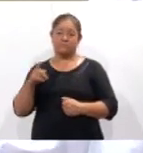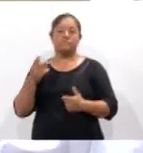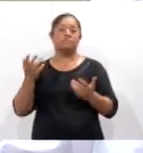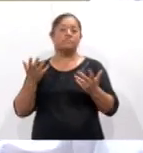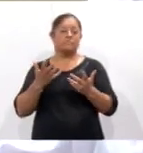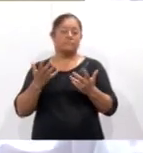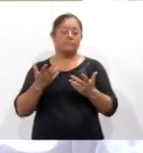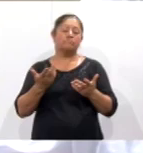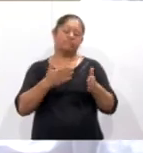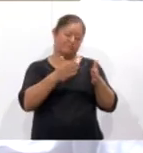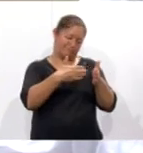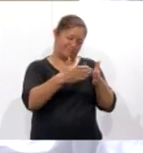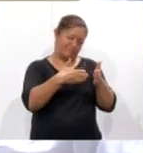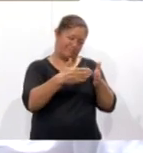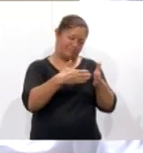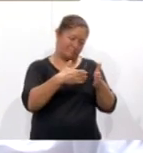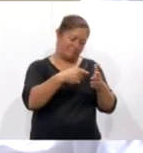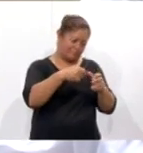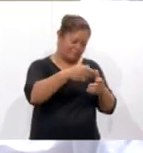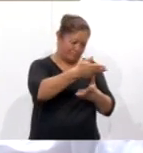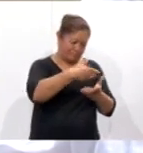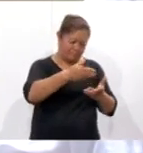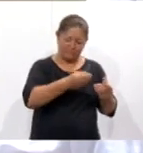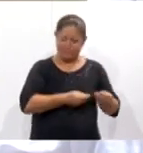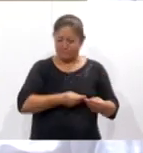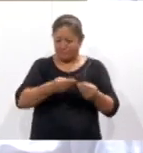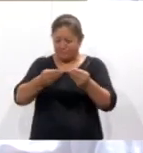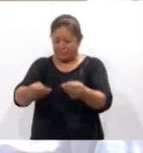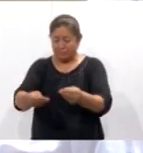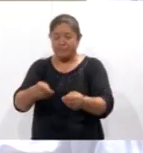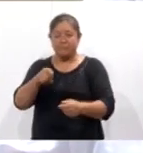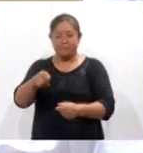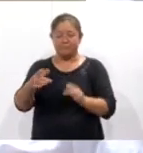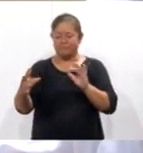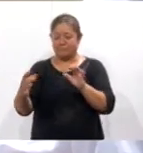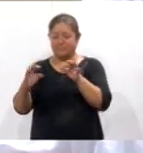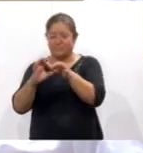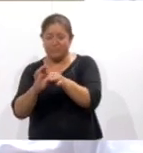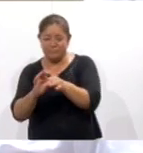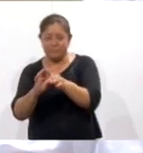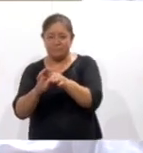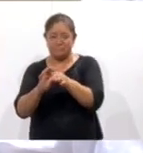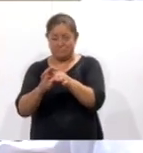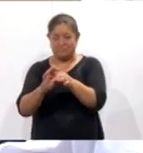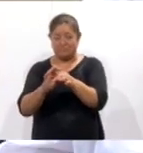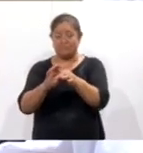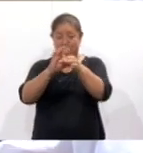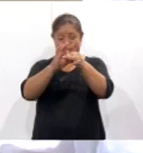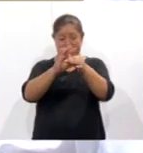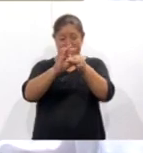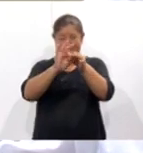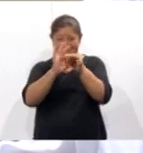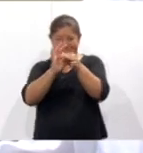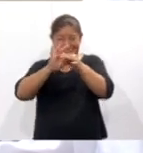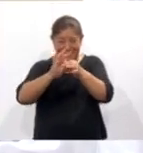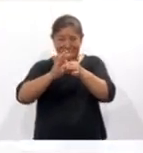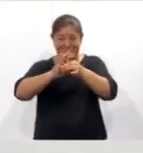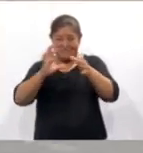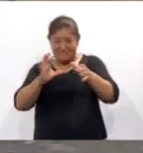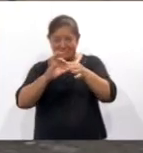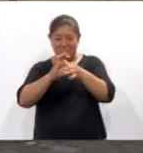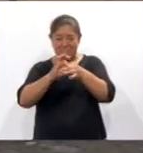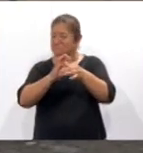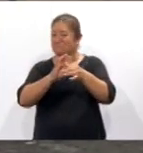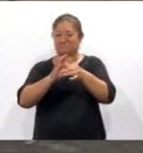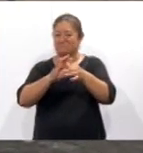comidas y eso genera un vínculo que no se rompe jamás, porque entra en la memoria de los saberes y de los sabores.